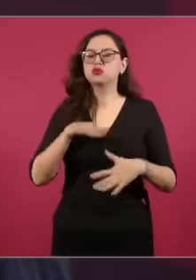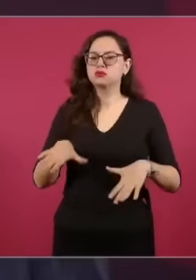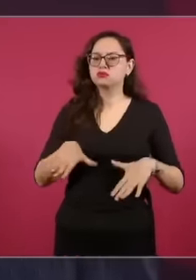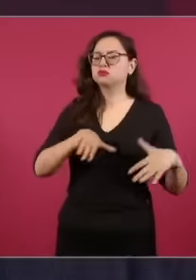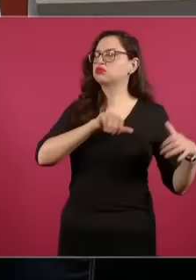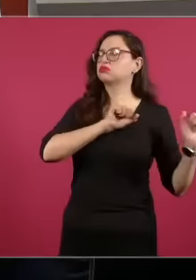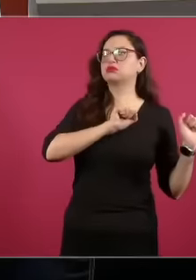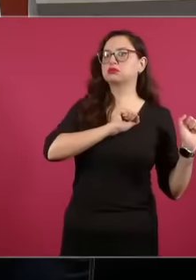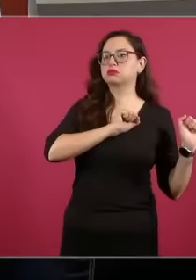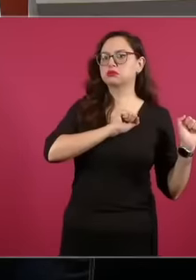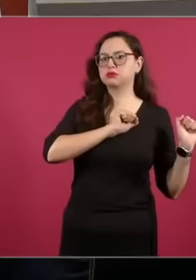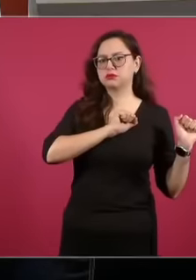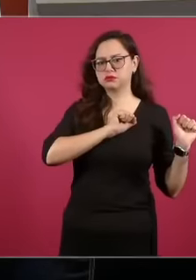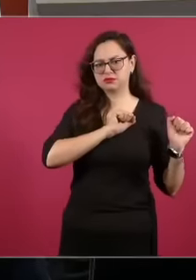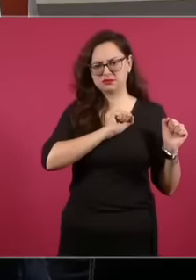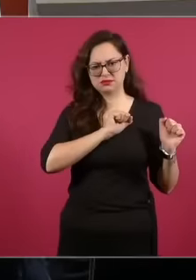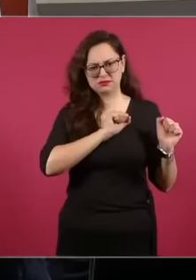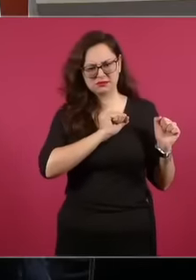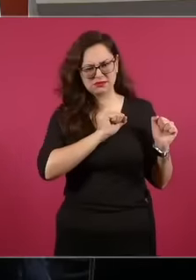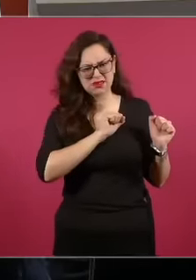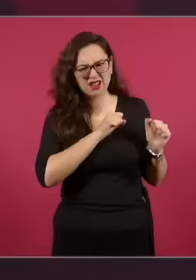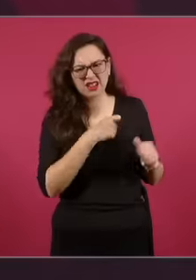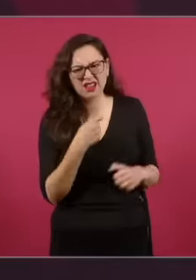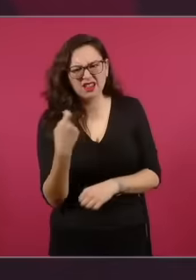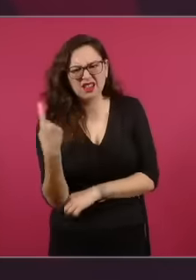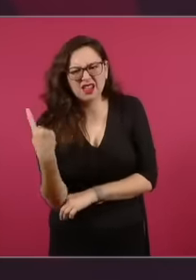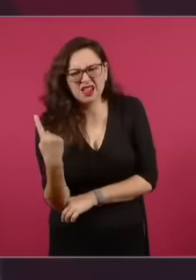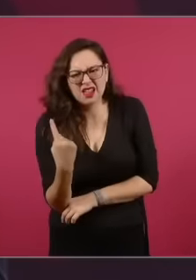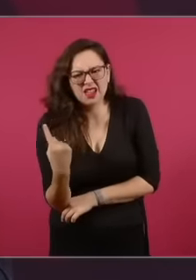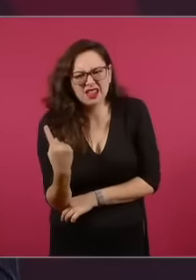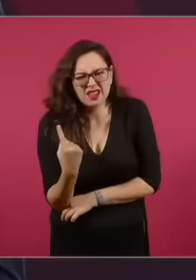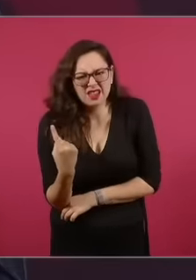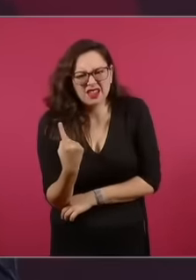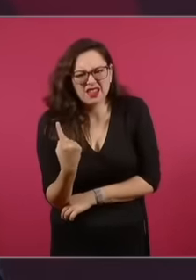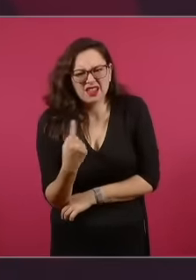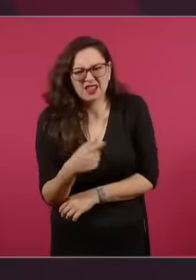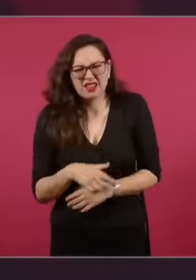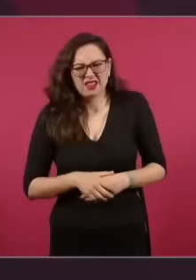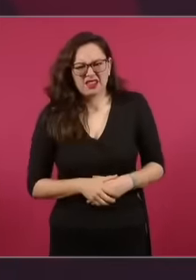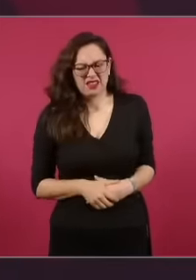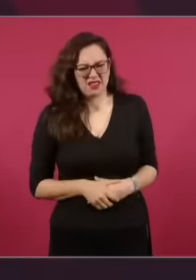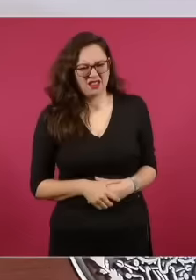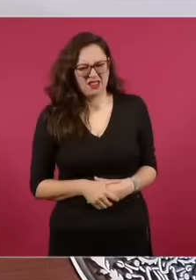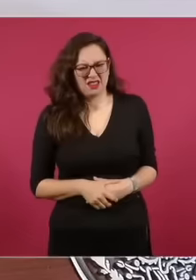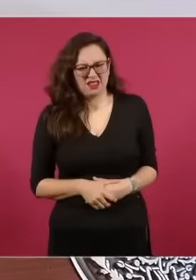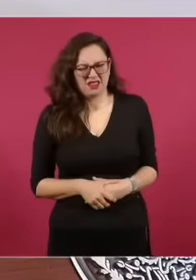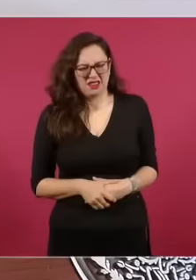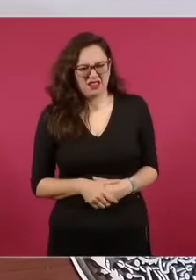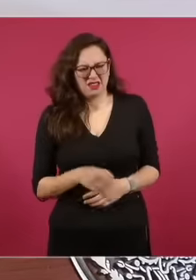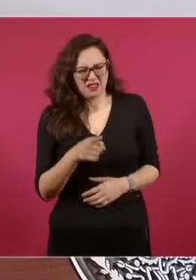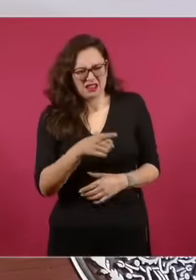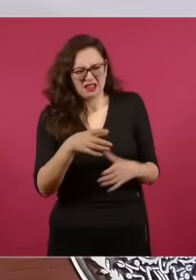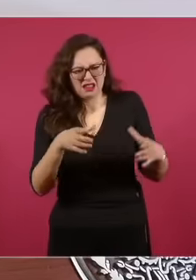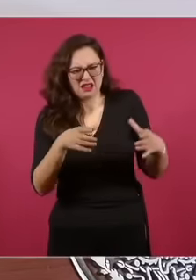se salen para darle validez